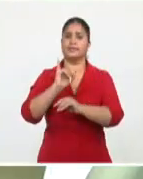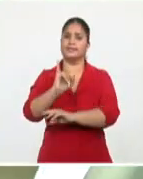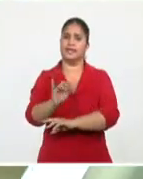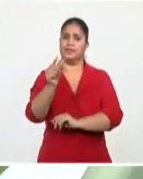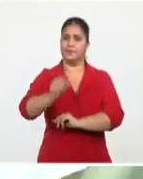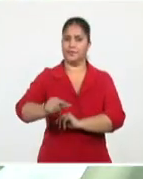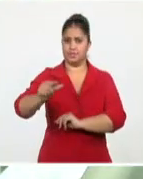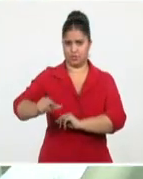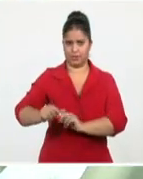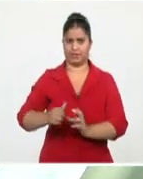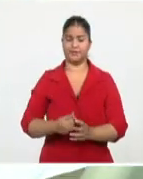Sistema Informativo de la Televisión Cubana.